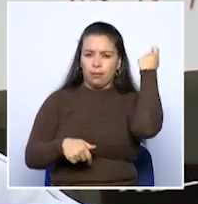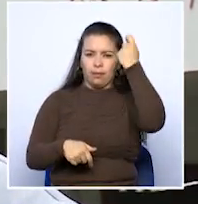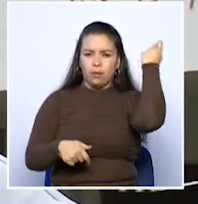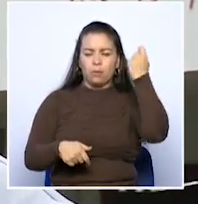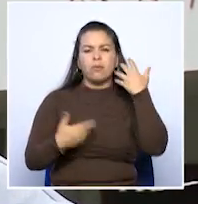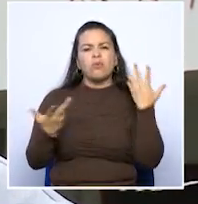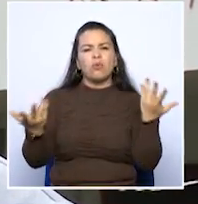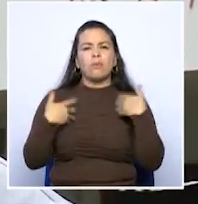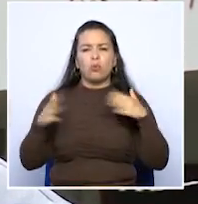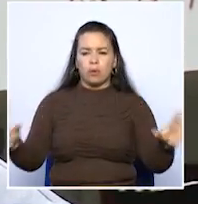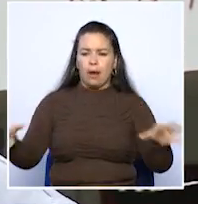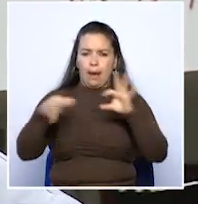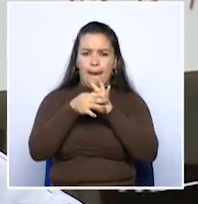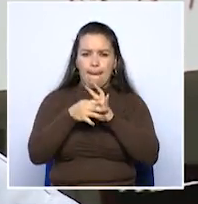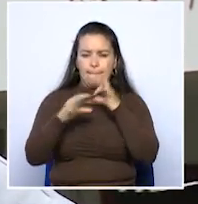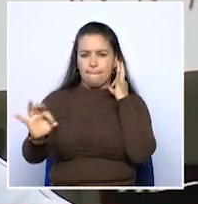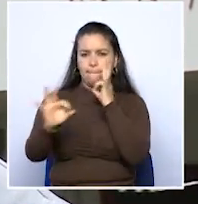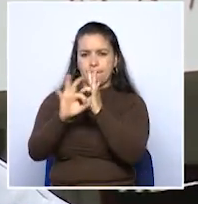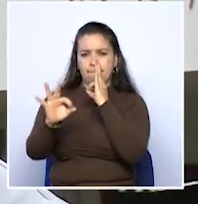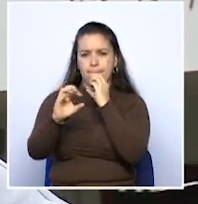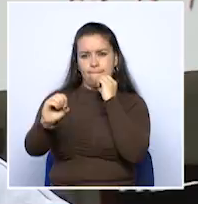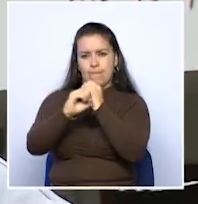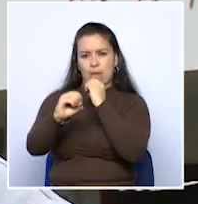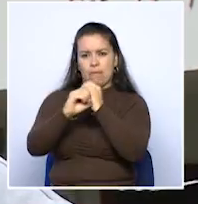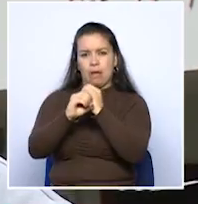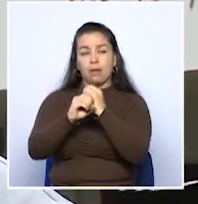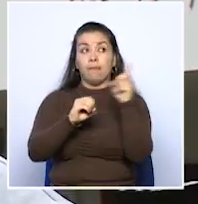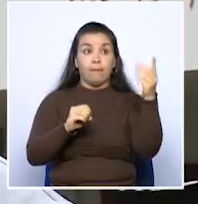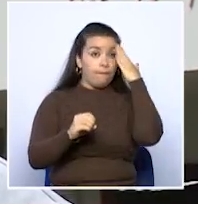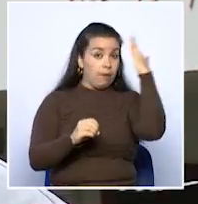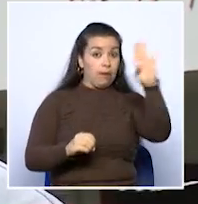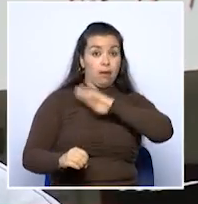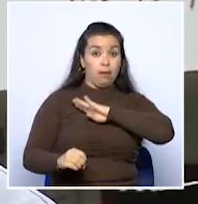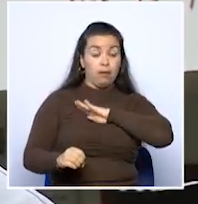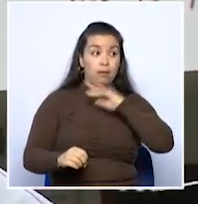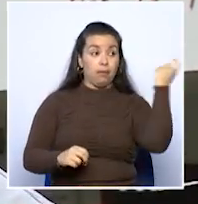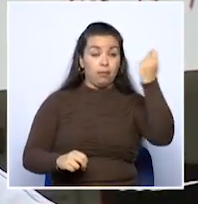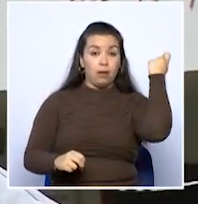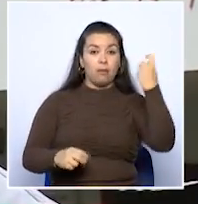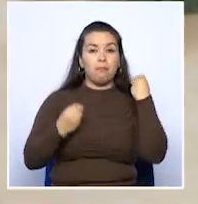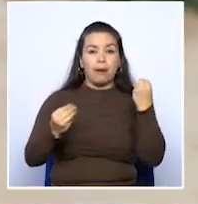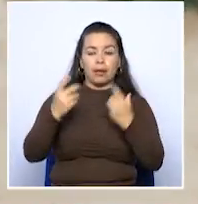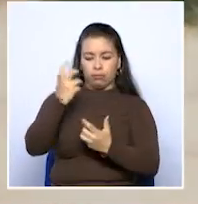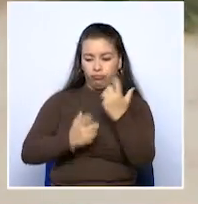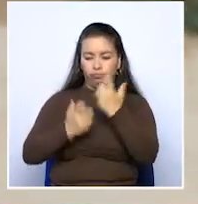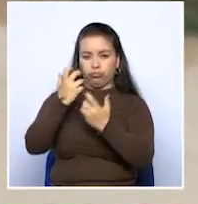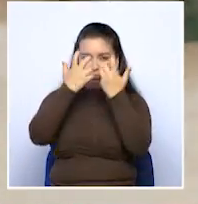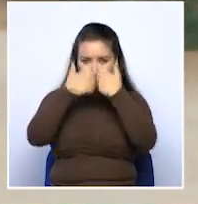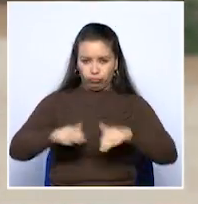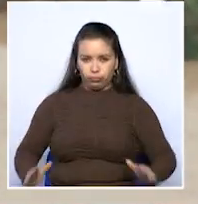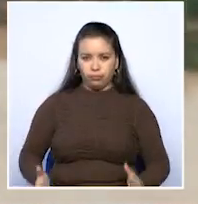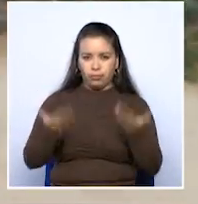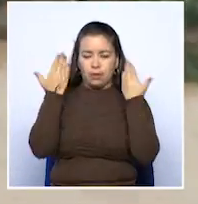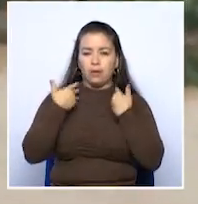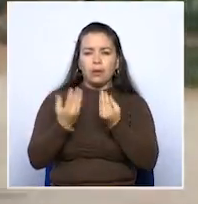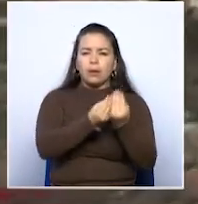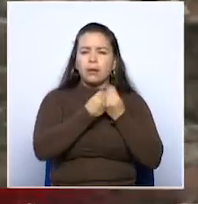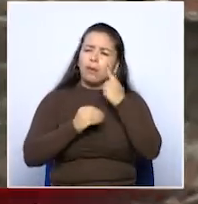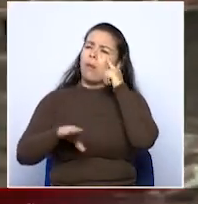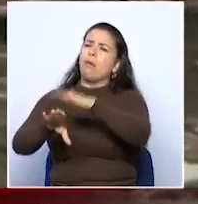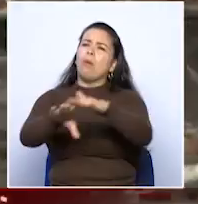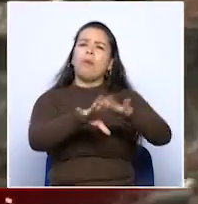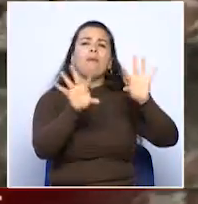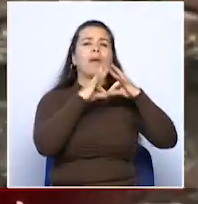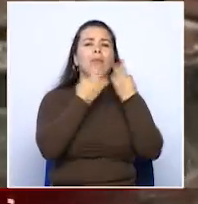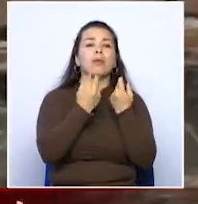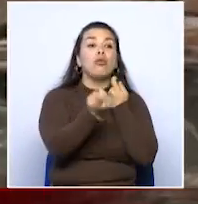un empalme que debemos hacer frente a la alcaldía del municipio para mejorar la infraestructura. Organismos de socorro le piden a las familias que